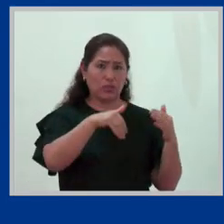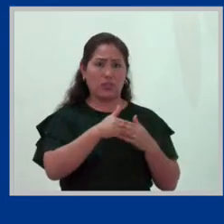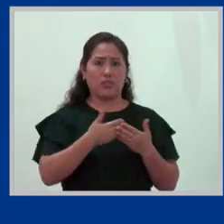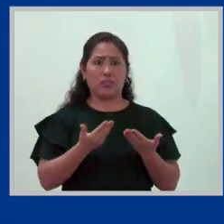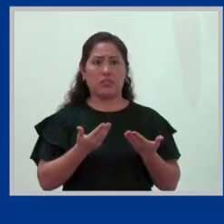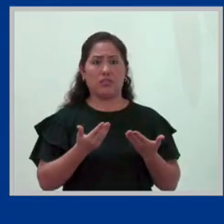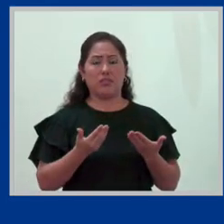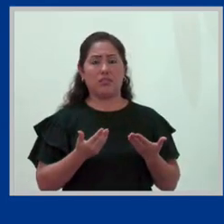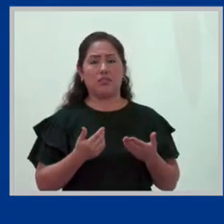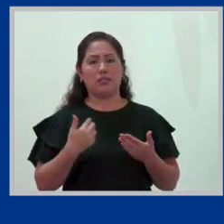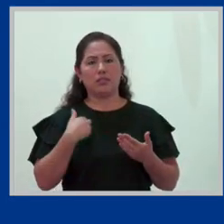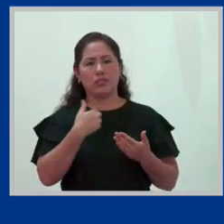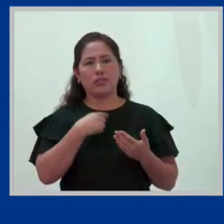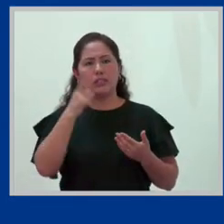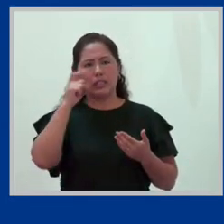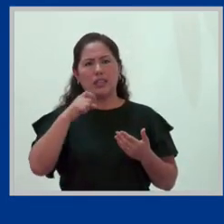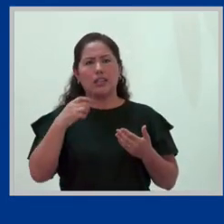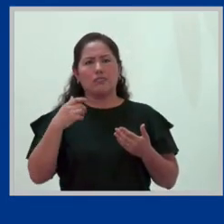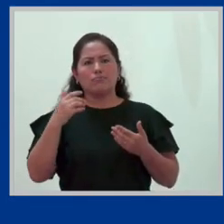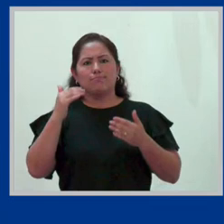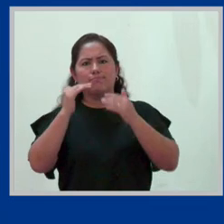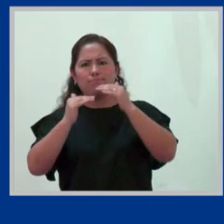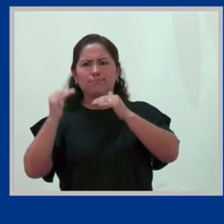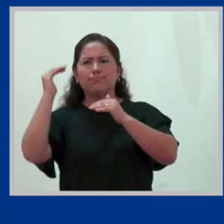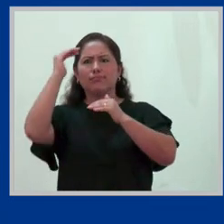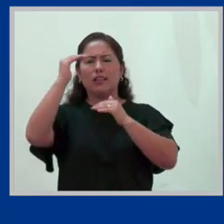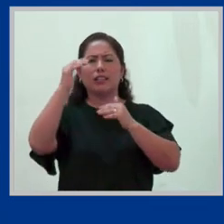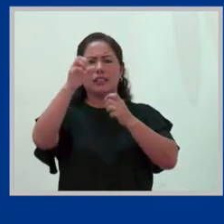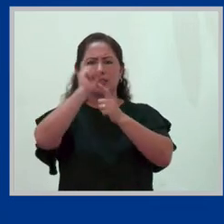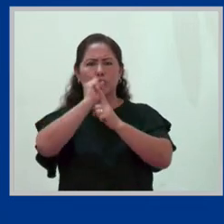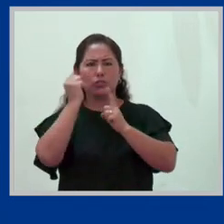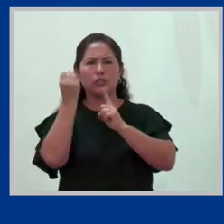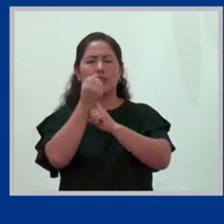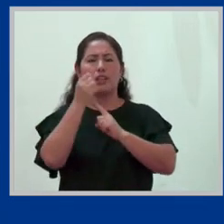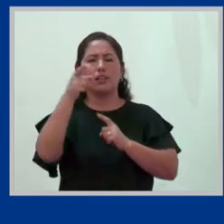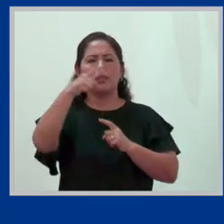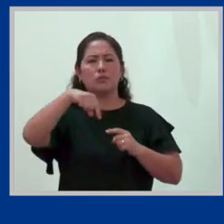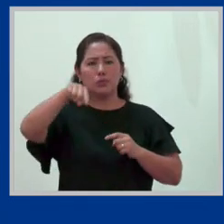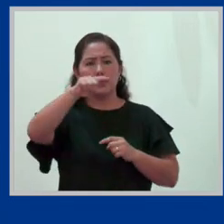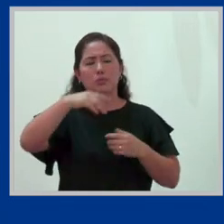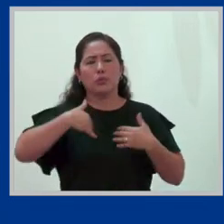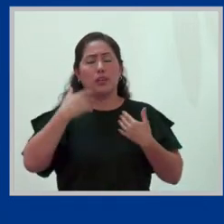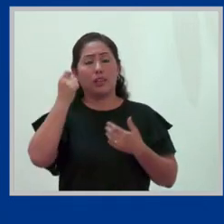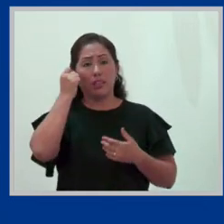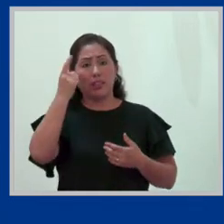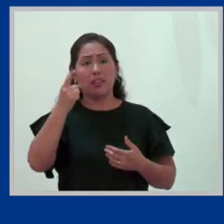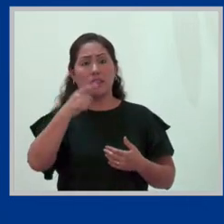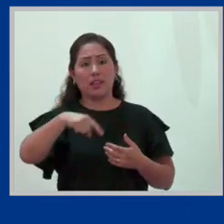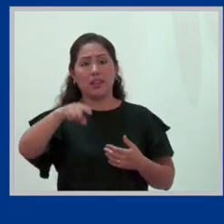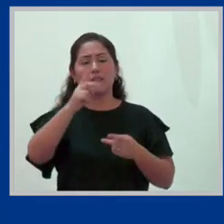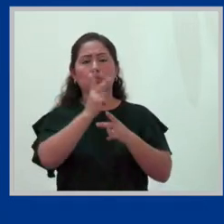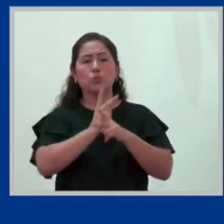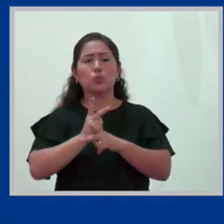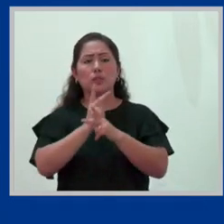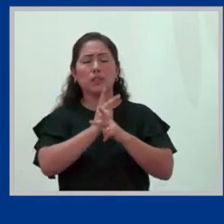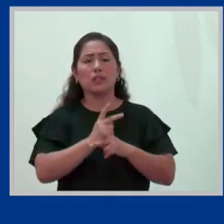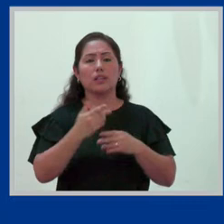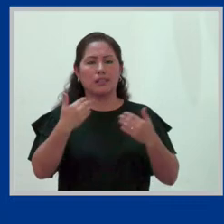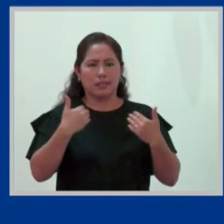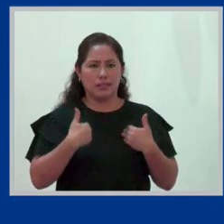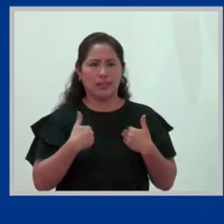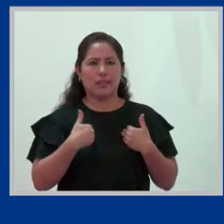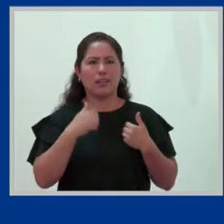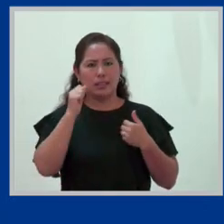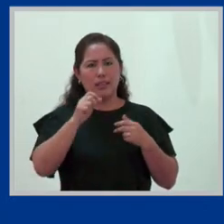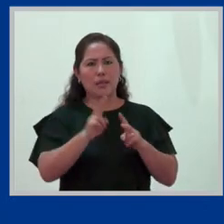no deberíamos más bien aspirar a que sea la sociedad, a que sea nuestro sistema que entienda que esos cuidados tienen que